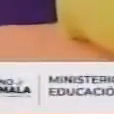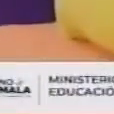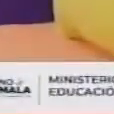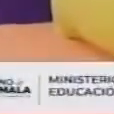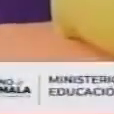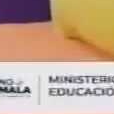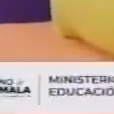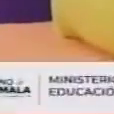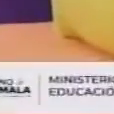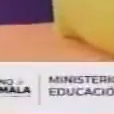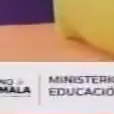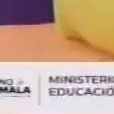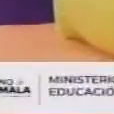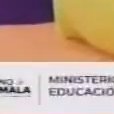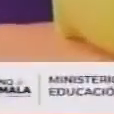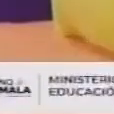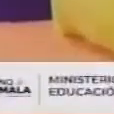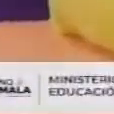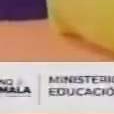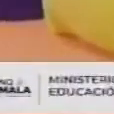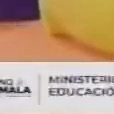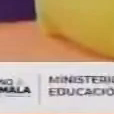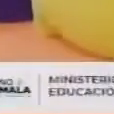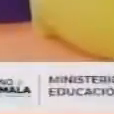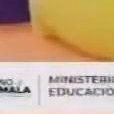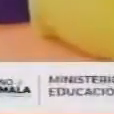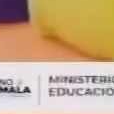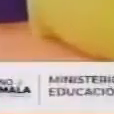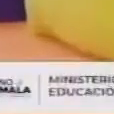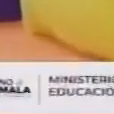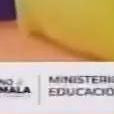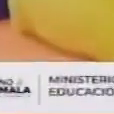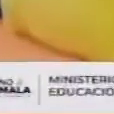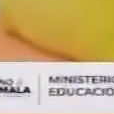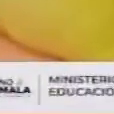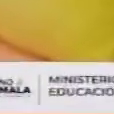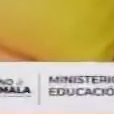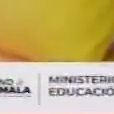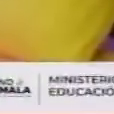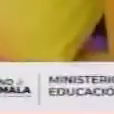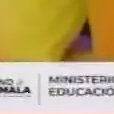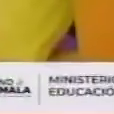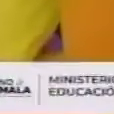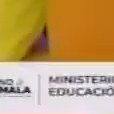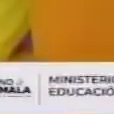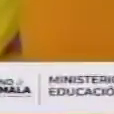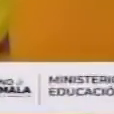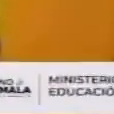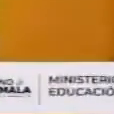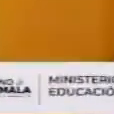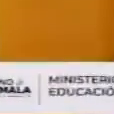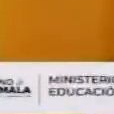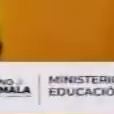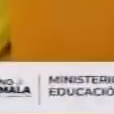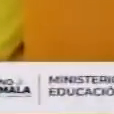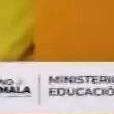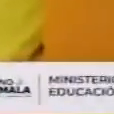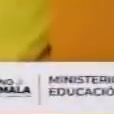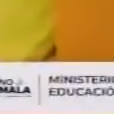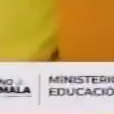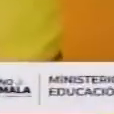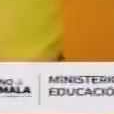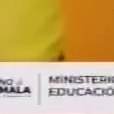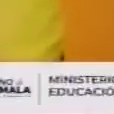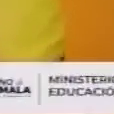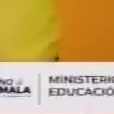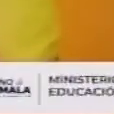sopló y botó toda la... ¡Ay, no los encuentro, Flory! ¿Dónde están? ¡Ay, Luis! ¿Qué tienes? ¡Ay, es que tenemos que estar